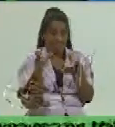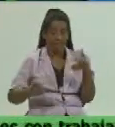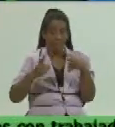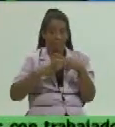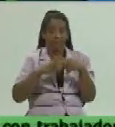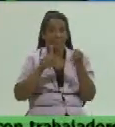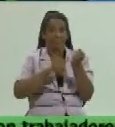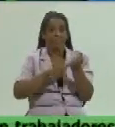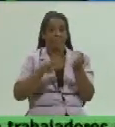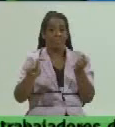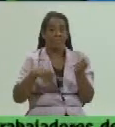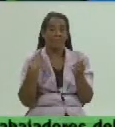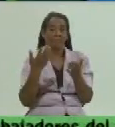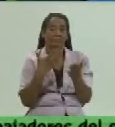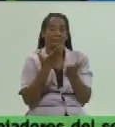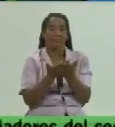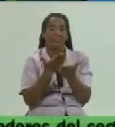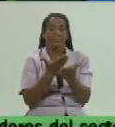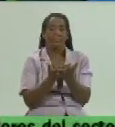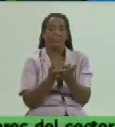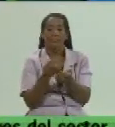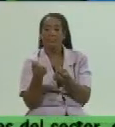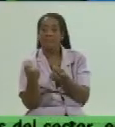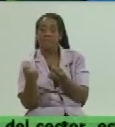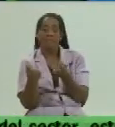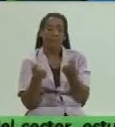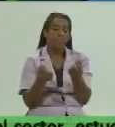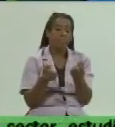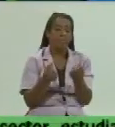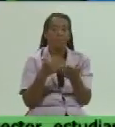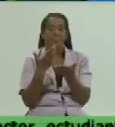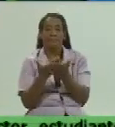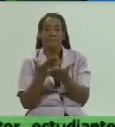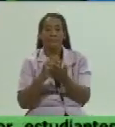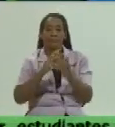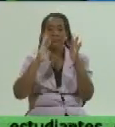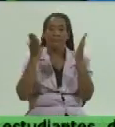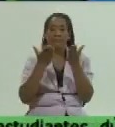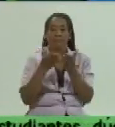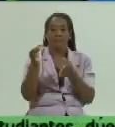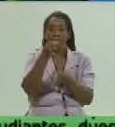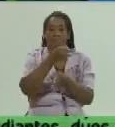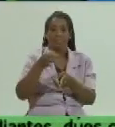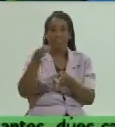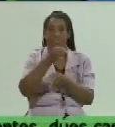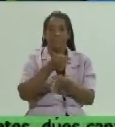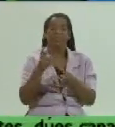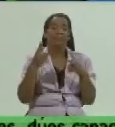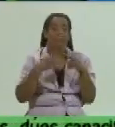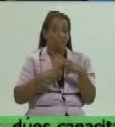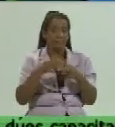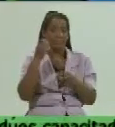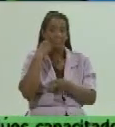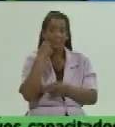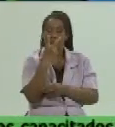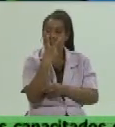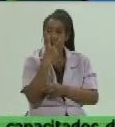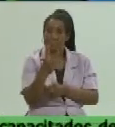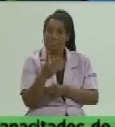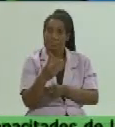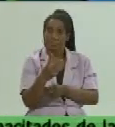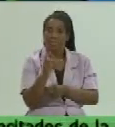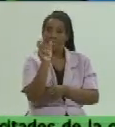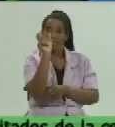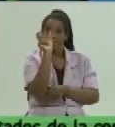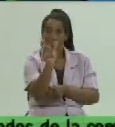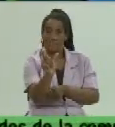las propuestas de precios de todos los de todos los municipios de la provincia así como se atendieron también las fichas de costos que fueron